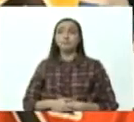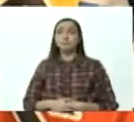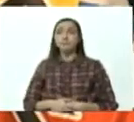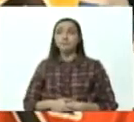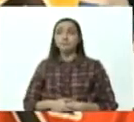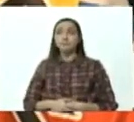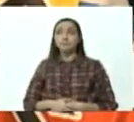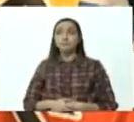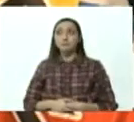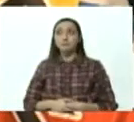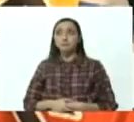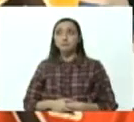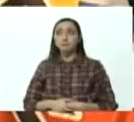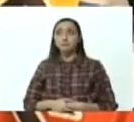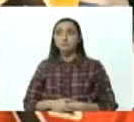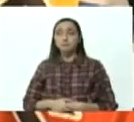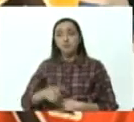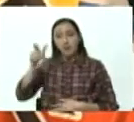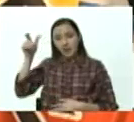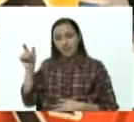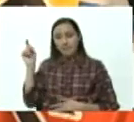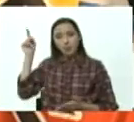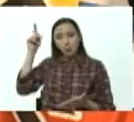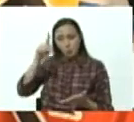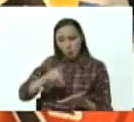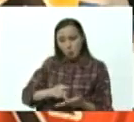viene desatento de afuera sin haber